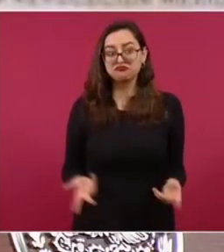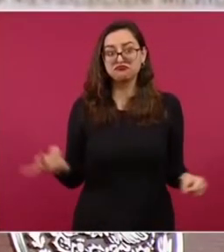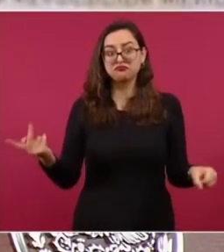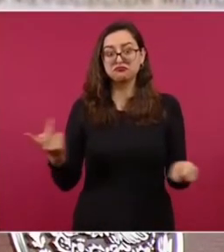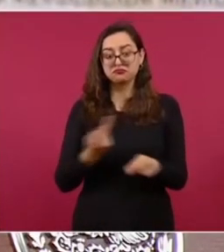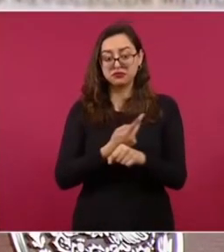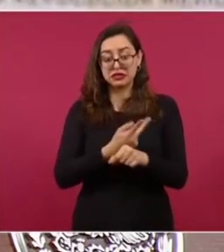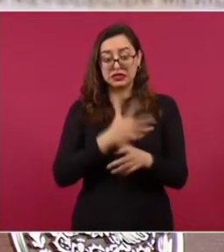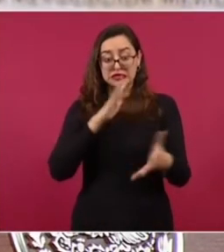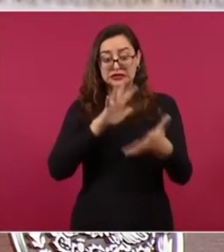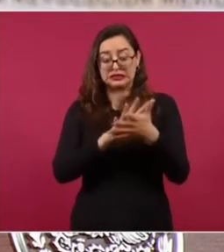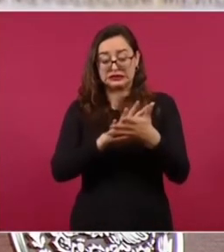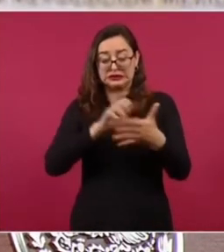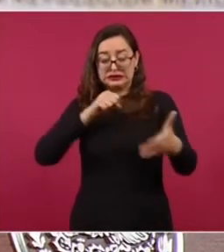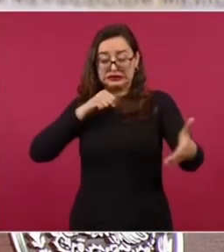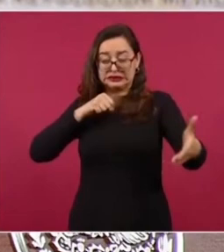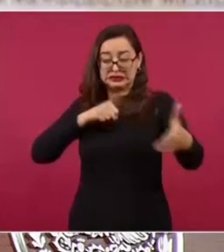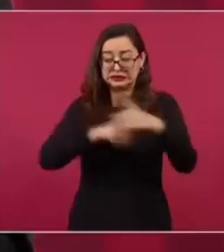por